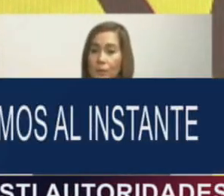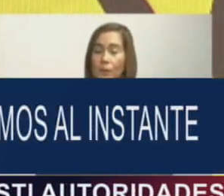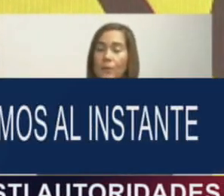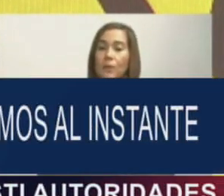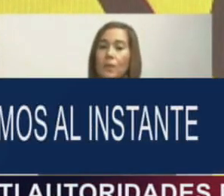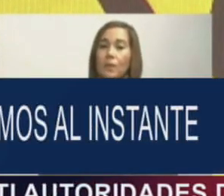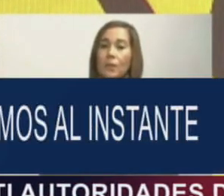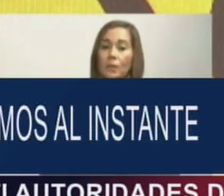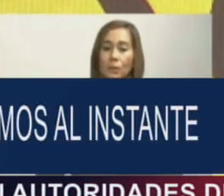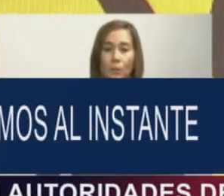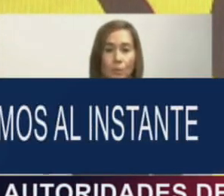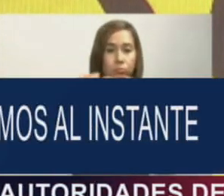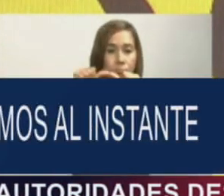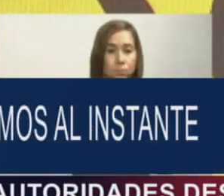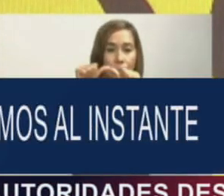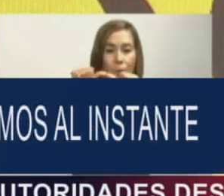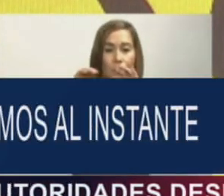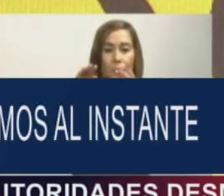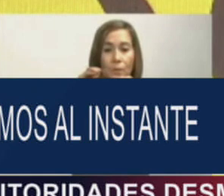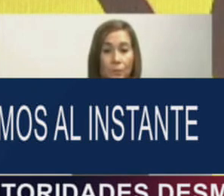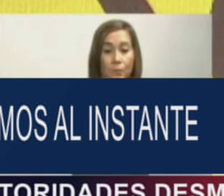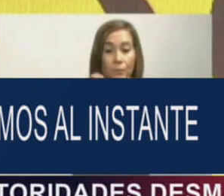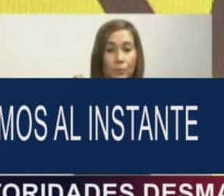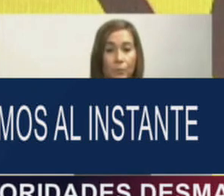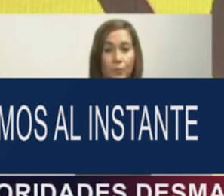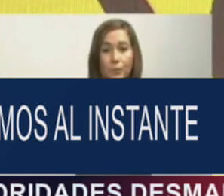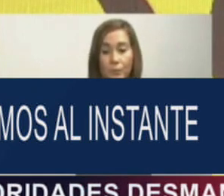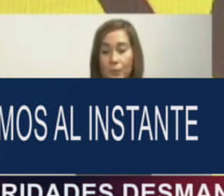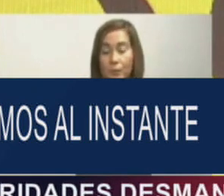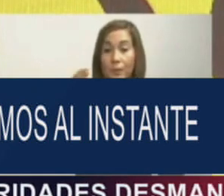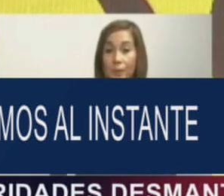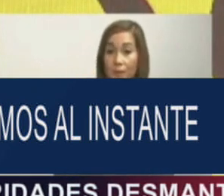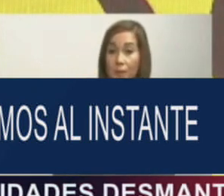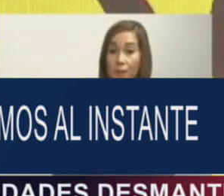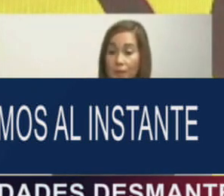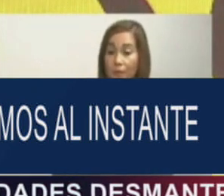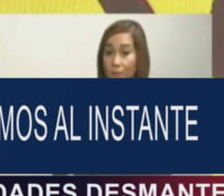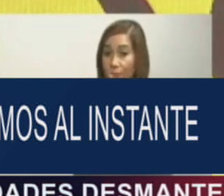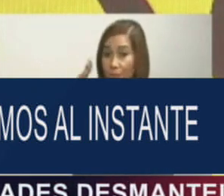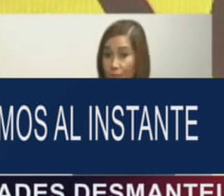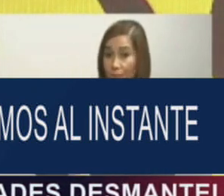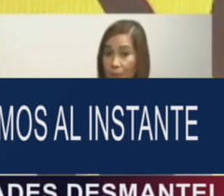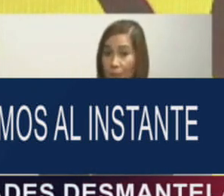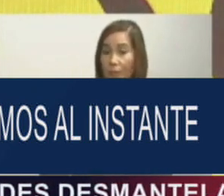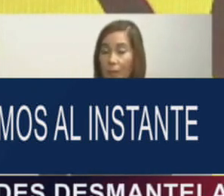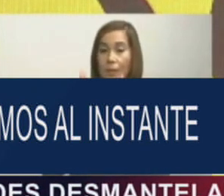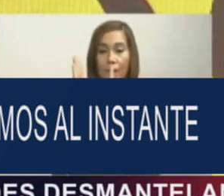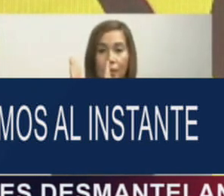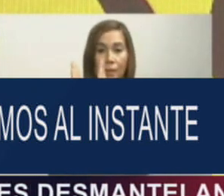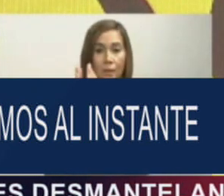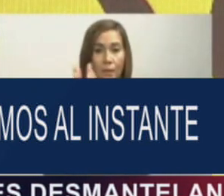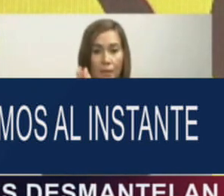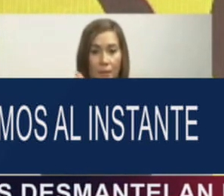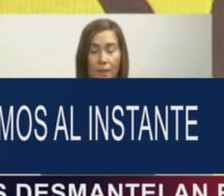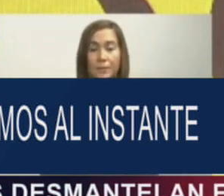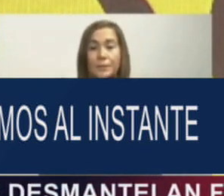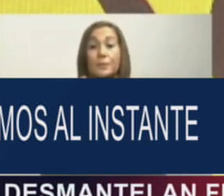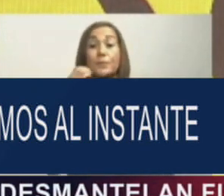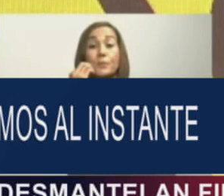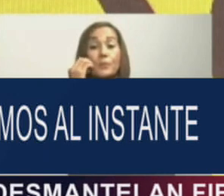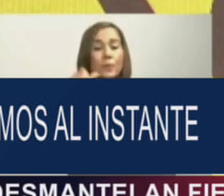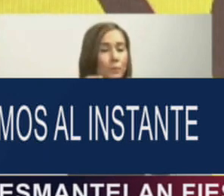las clases, protegiendo a nuestros estudiantes y los hogares, siguieron recibiendo también